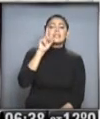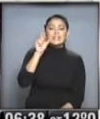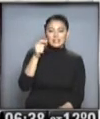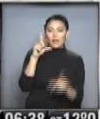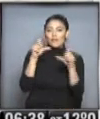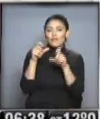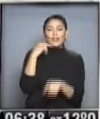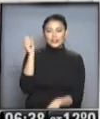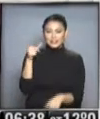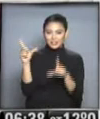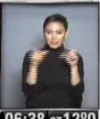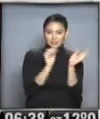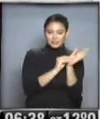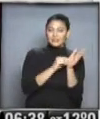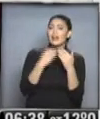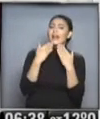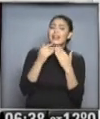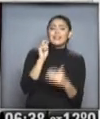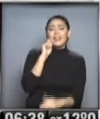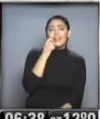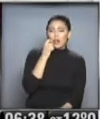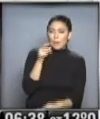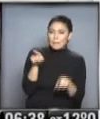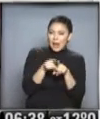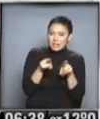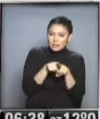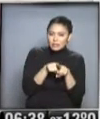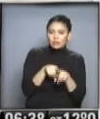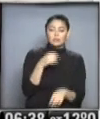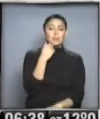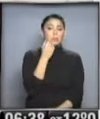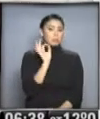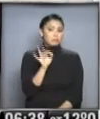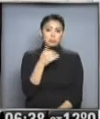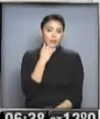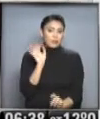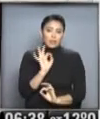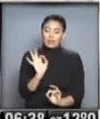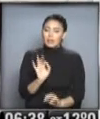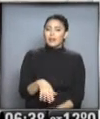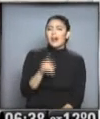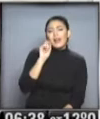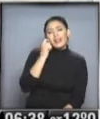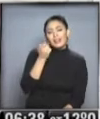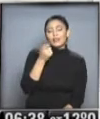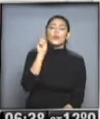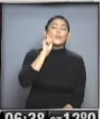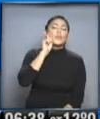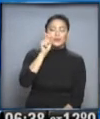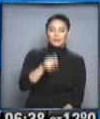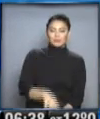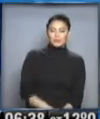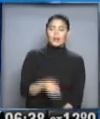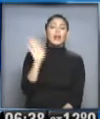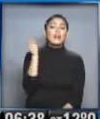bonito. Bueno, un besito a cada uno. Son mellicitos, mirá qué lindos. No dice. No dice. Mirá, qué bonito. Parece, ¿no? Un besito muy grande.